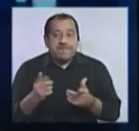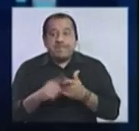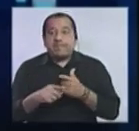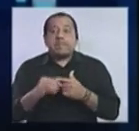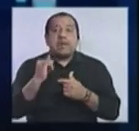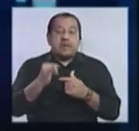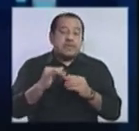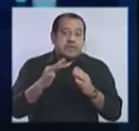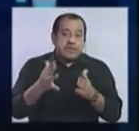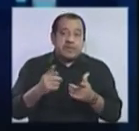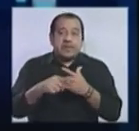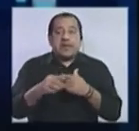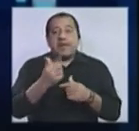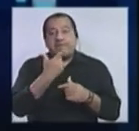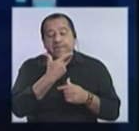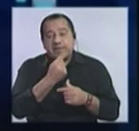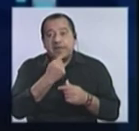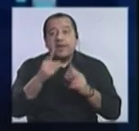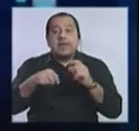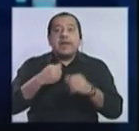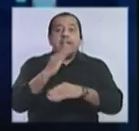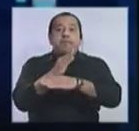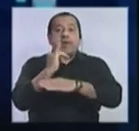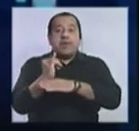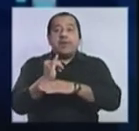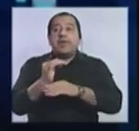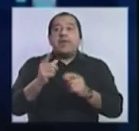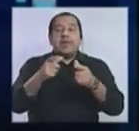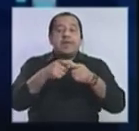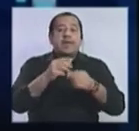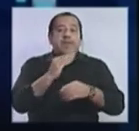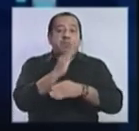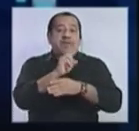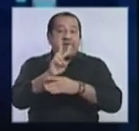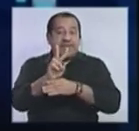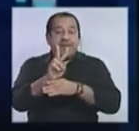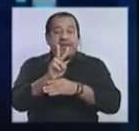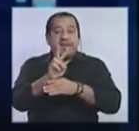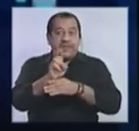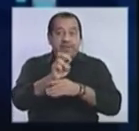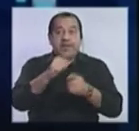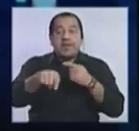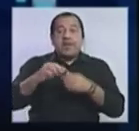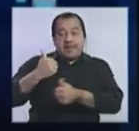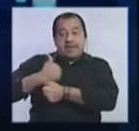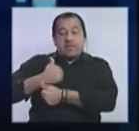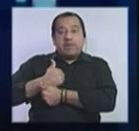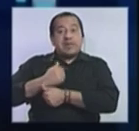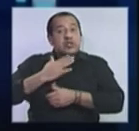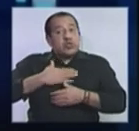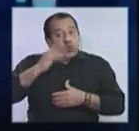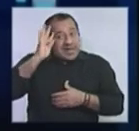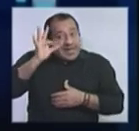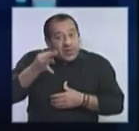Seguramente, fácilmente, en la alianza entraría el Partido Independiente y el Partido de la Gente. Está lo de Cabildo Abierto. Yo creo que el